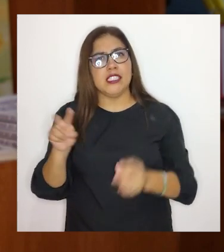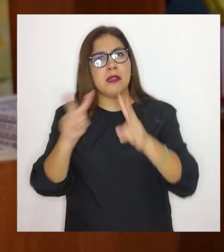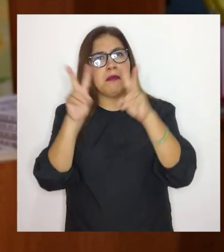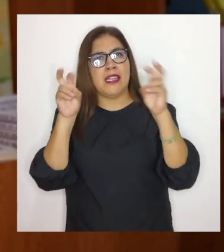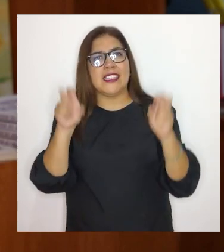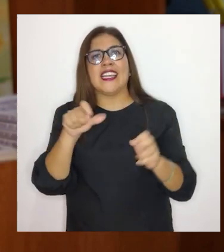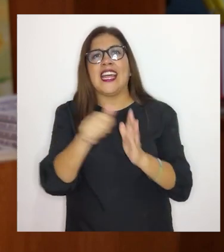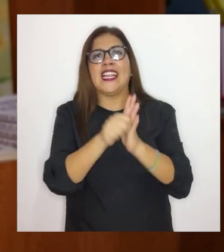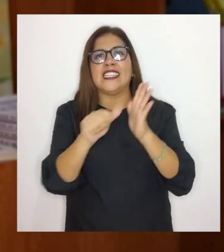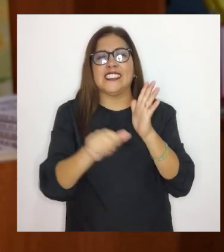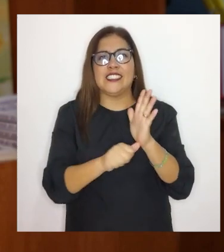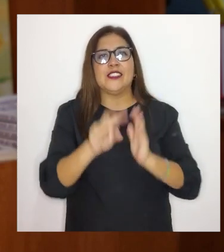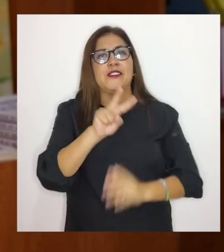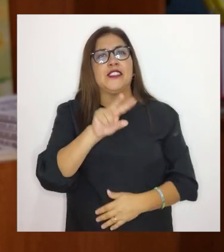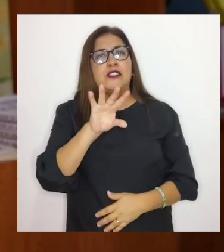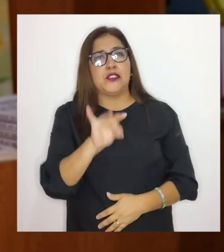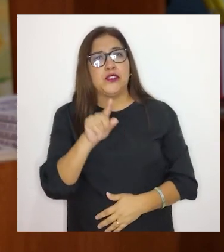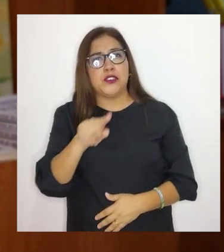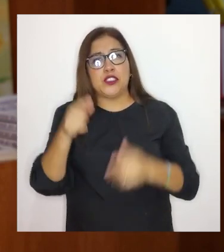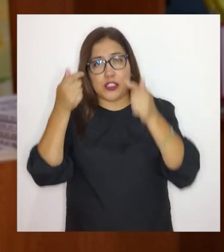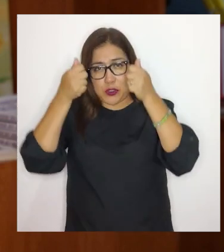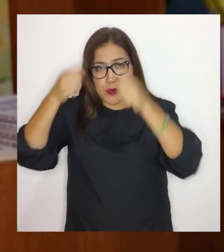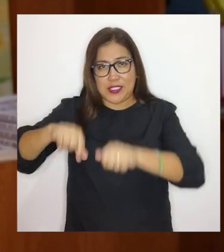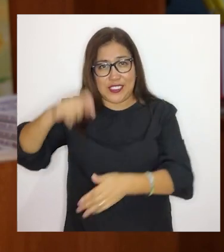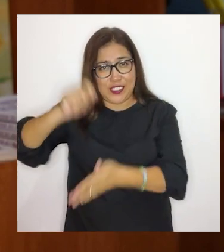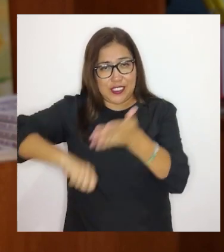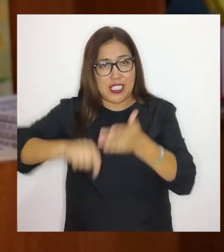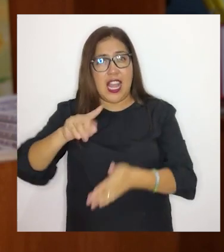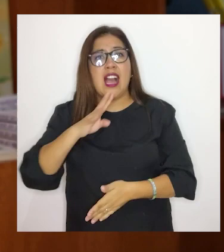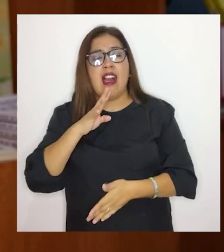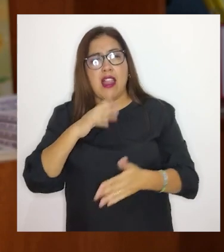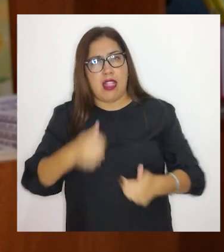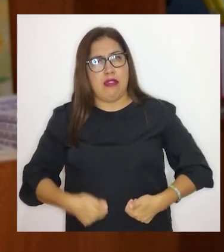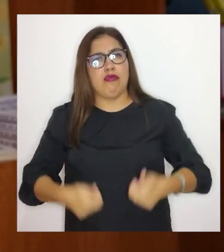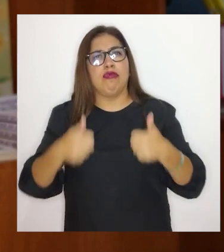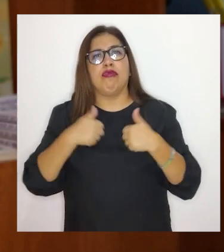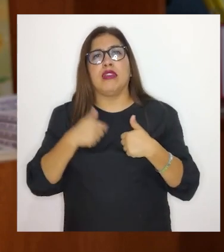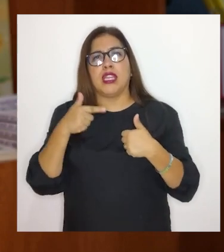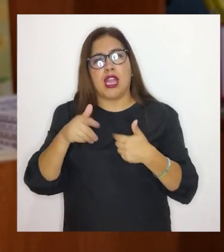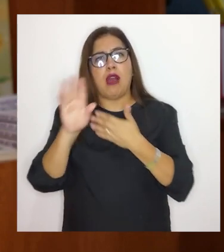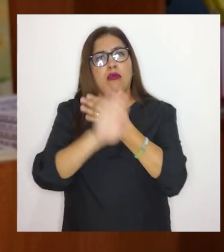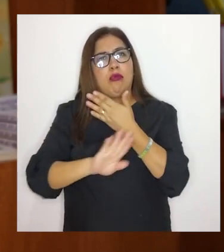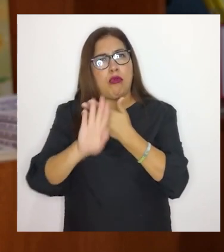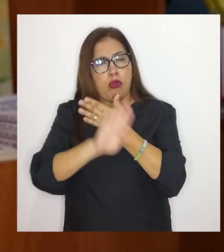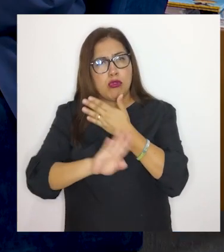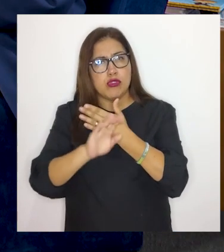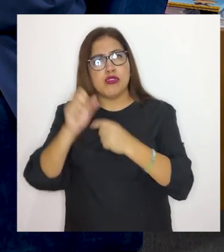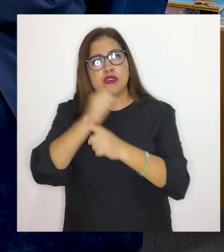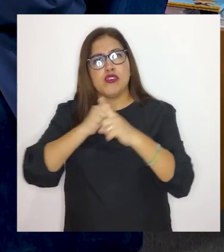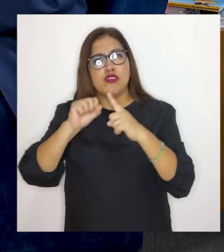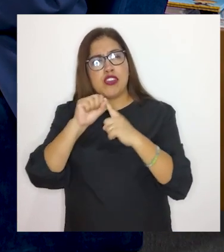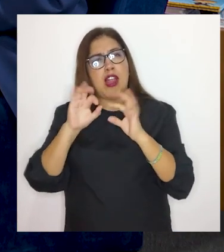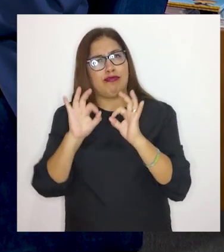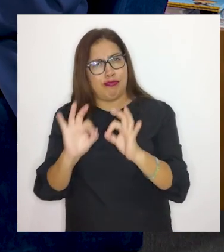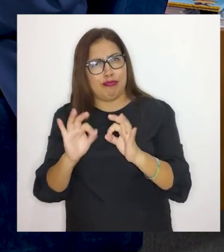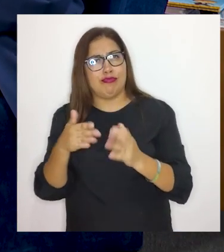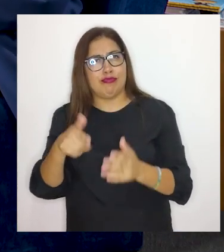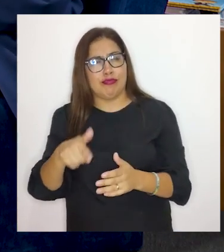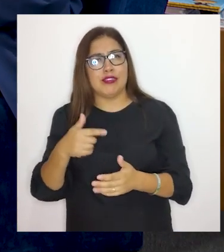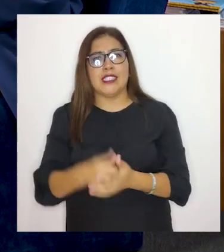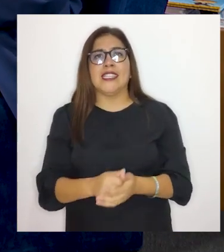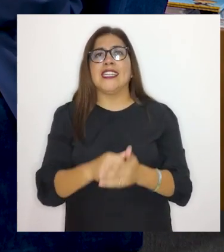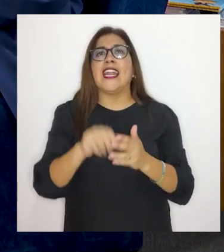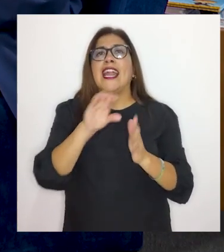del artículo 28 de la Convención, que habla de un nivel de vida adecuado y protección social. Y en el capítulo 8